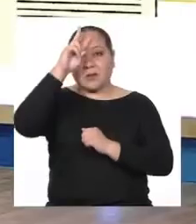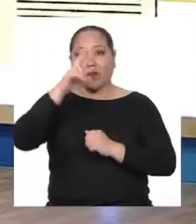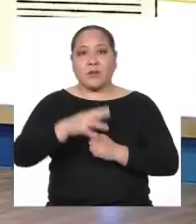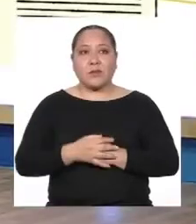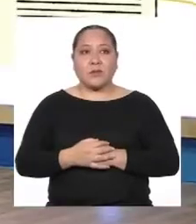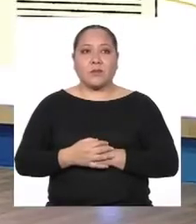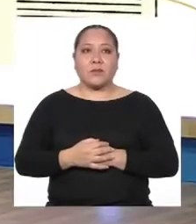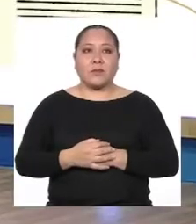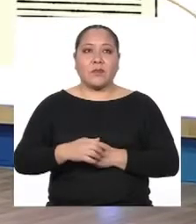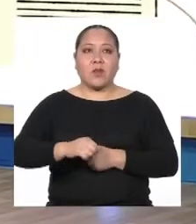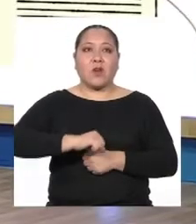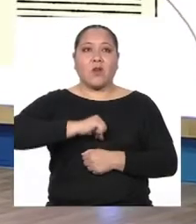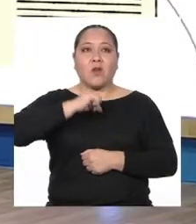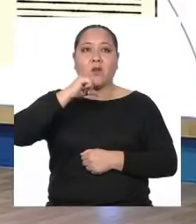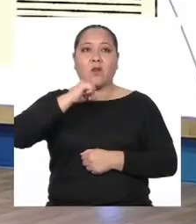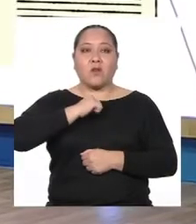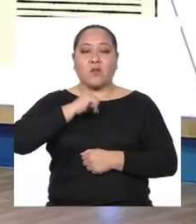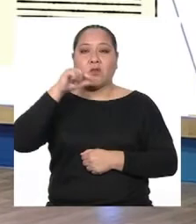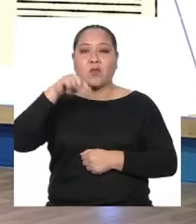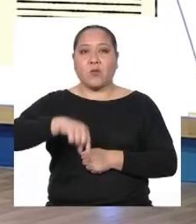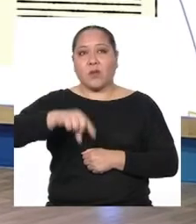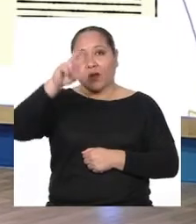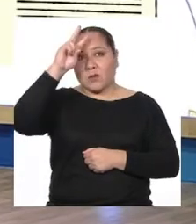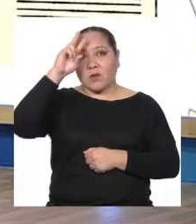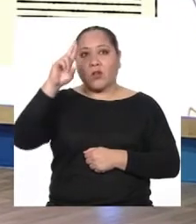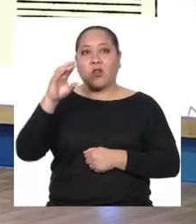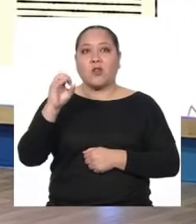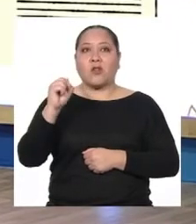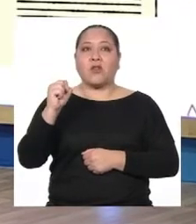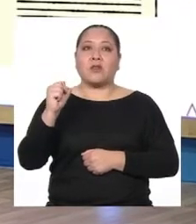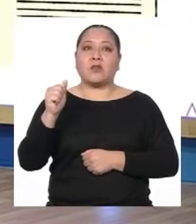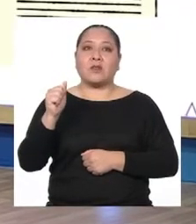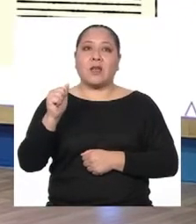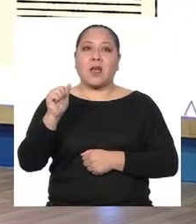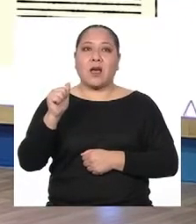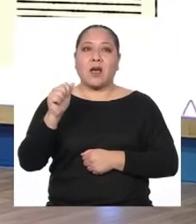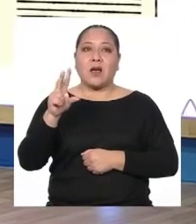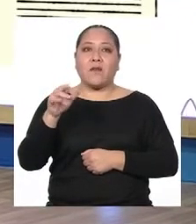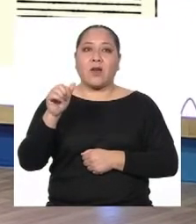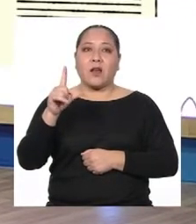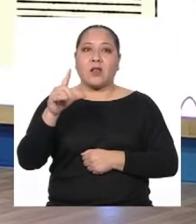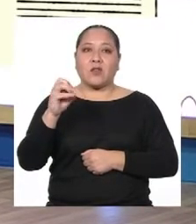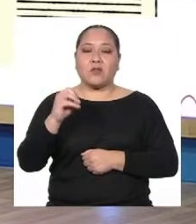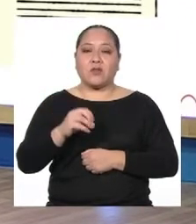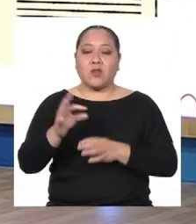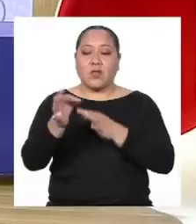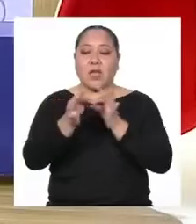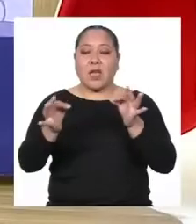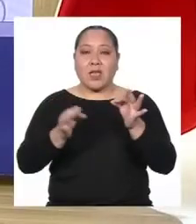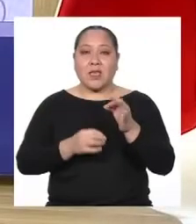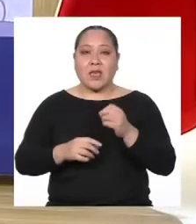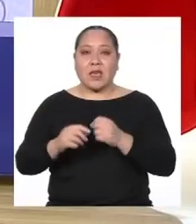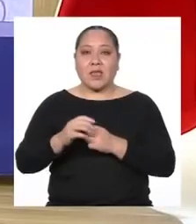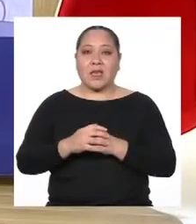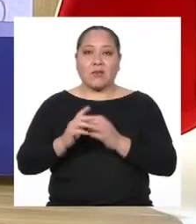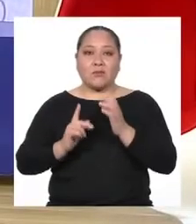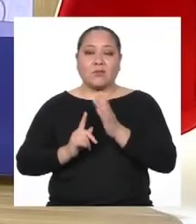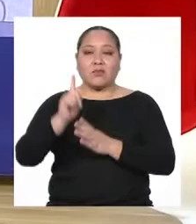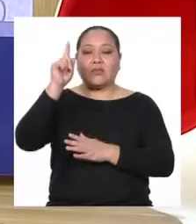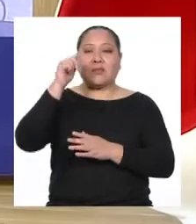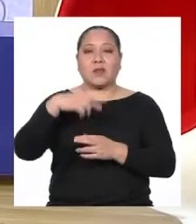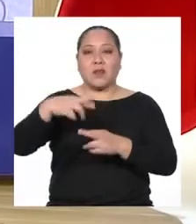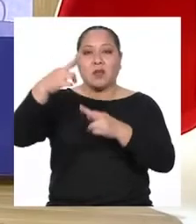Orgullo para el Perú Rosa Ábalos, una ingeniera aeroespacial peruana Cumple una